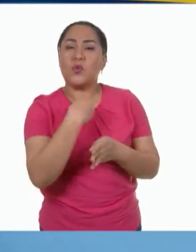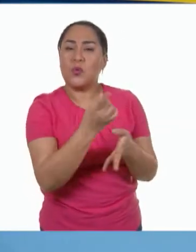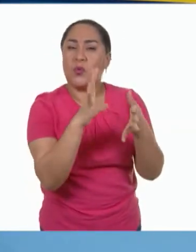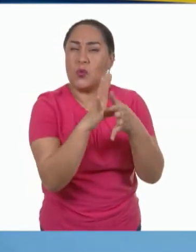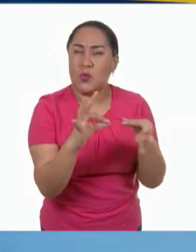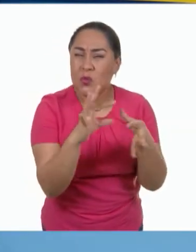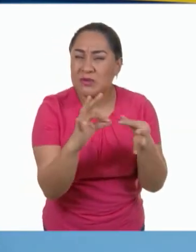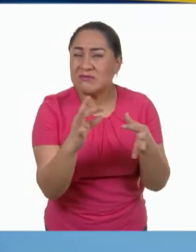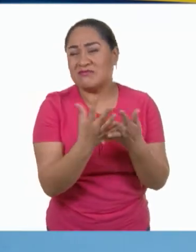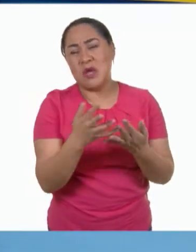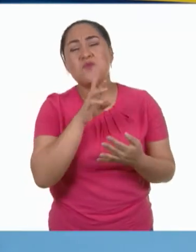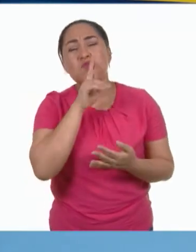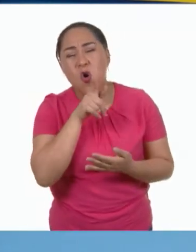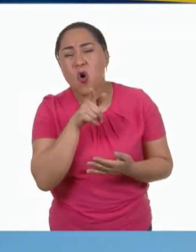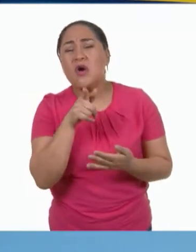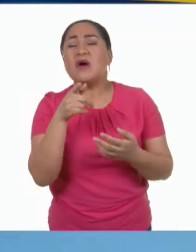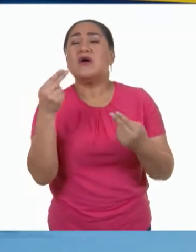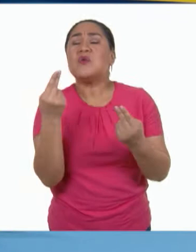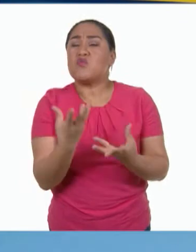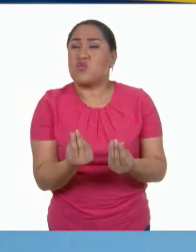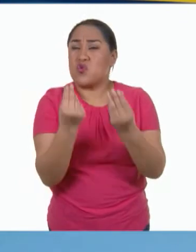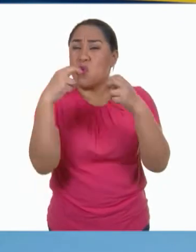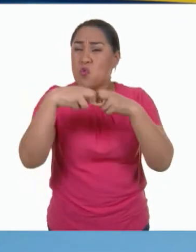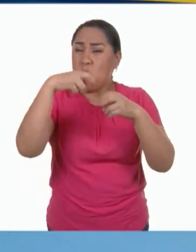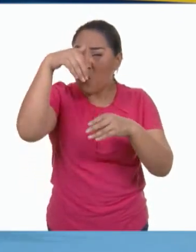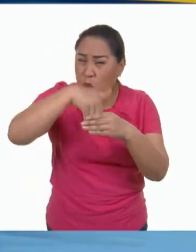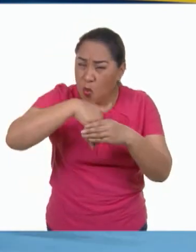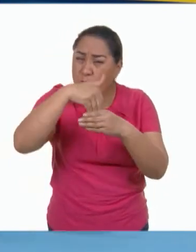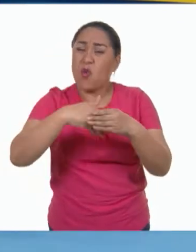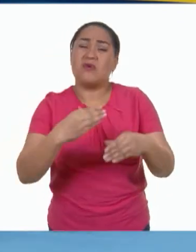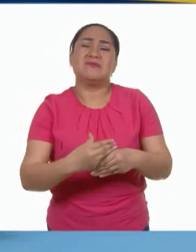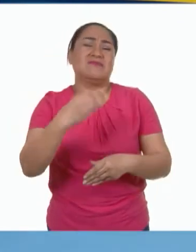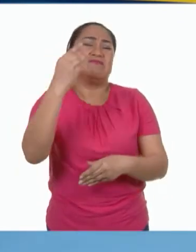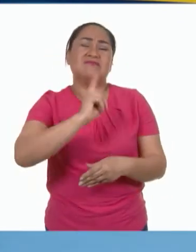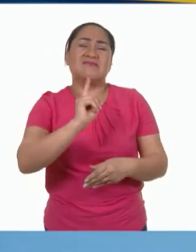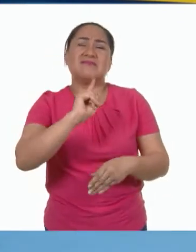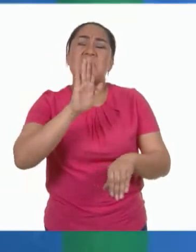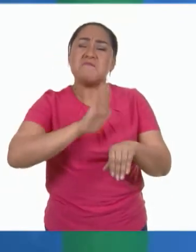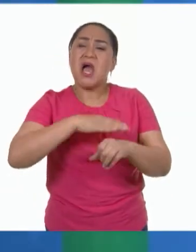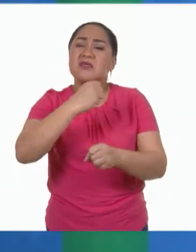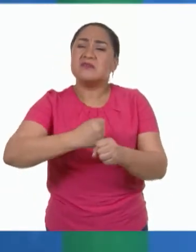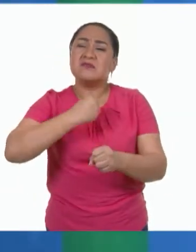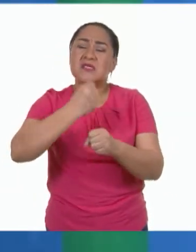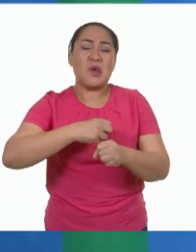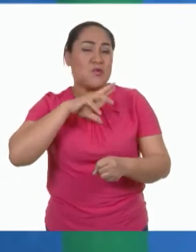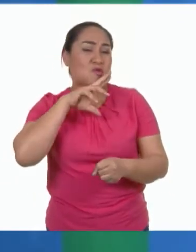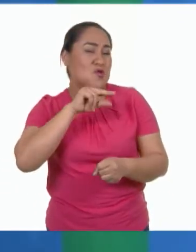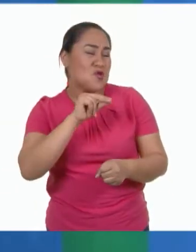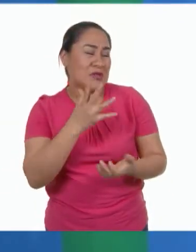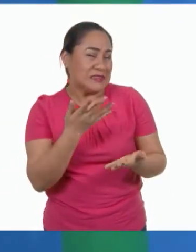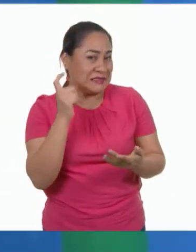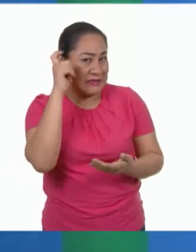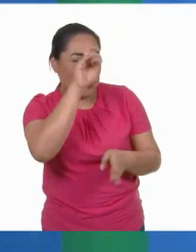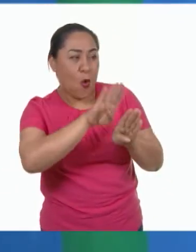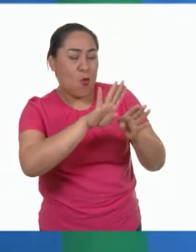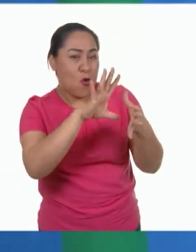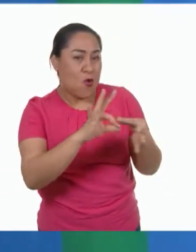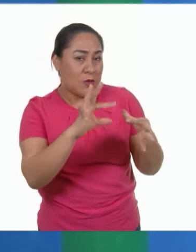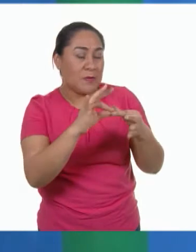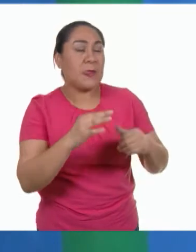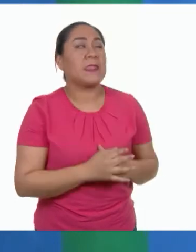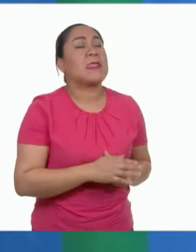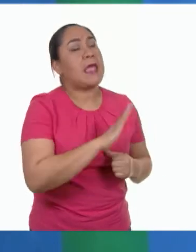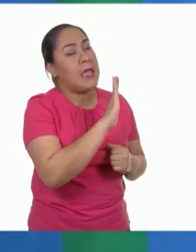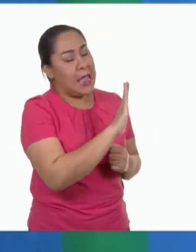sin envolturas puede ser bueno para nosotros como consumidores y para el medio ambiente. Qué buena pregunta, María. Una manera de